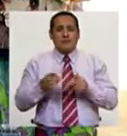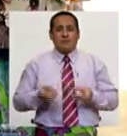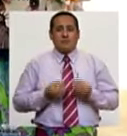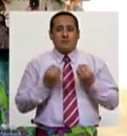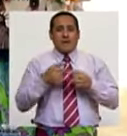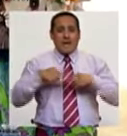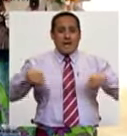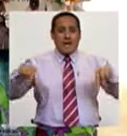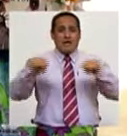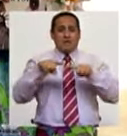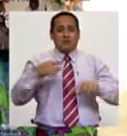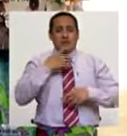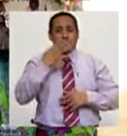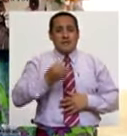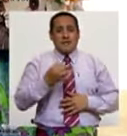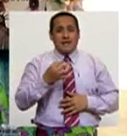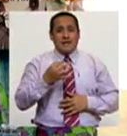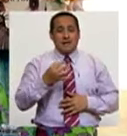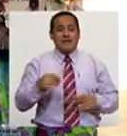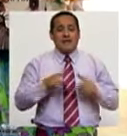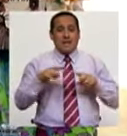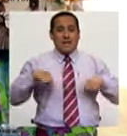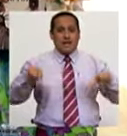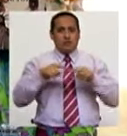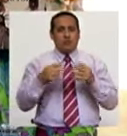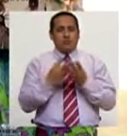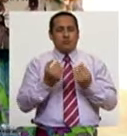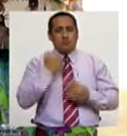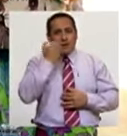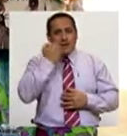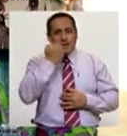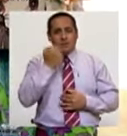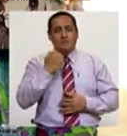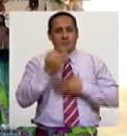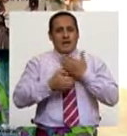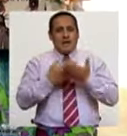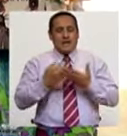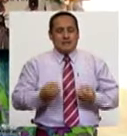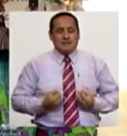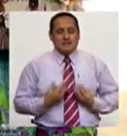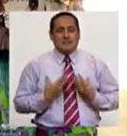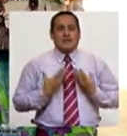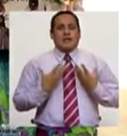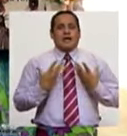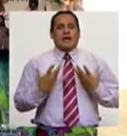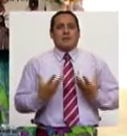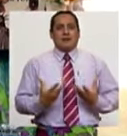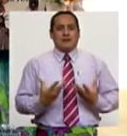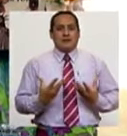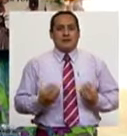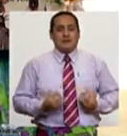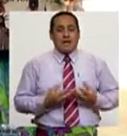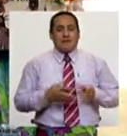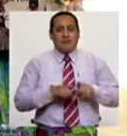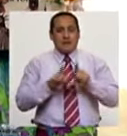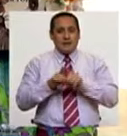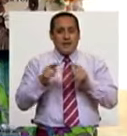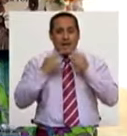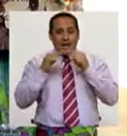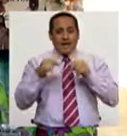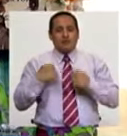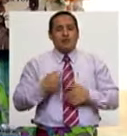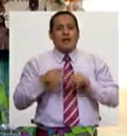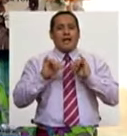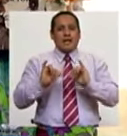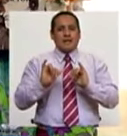pues, son ellos definitivamente los que, con este cariño, es que van a recuperarse, ¿no? Van a reanimarse y ya solamente